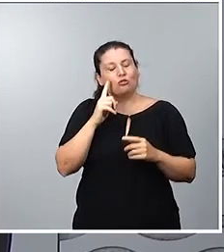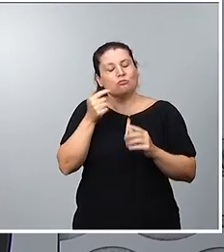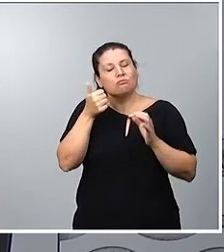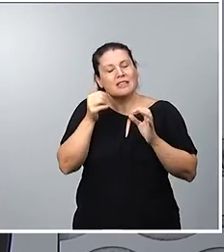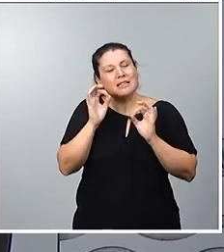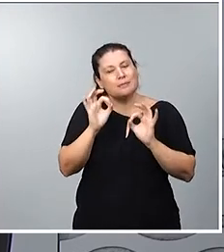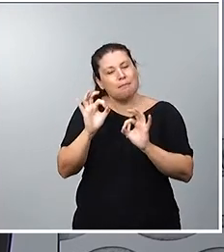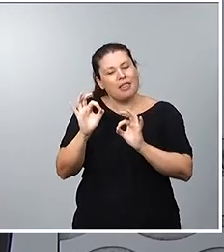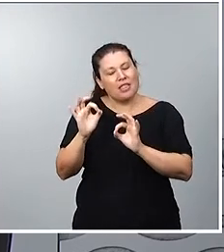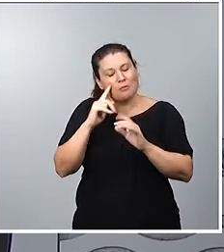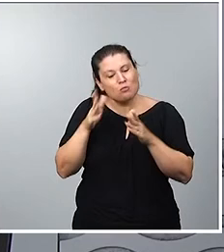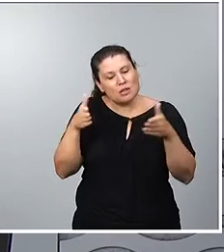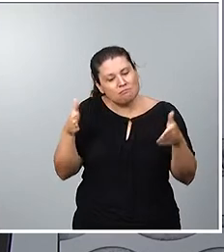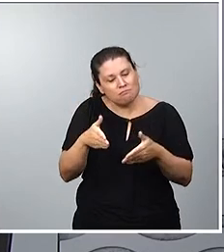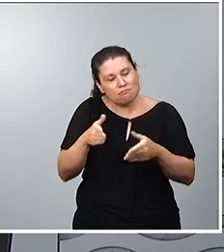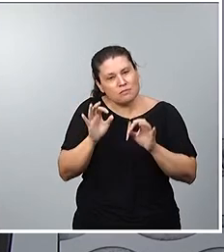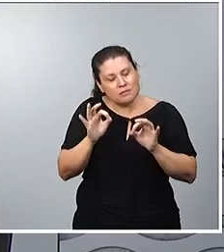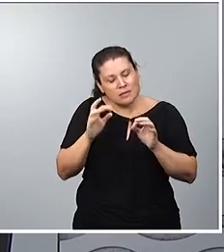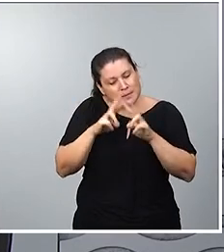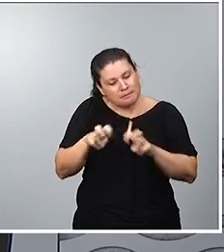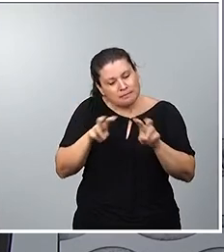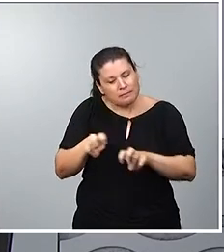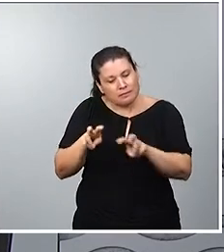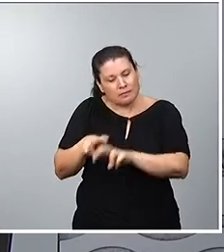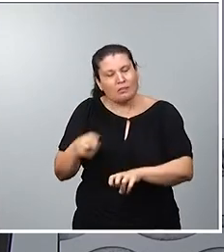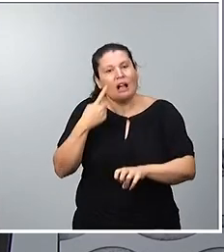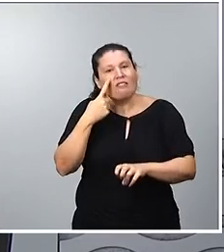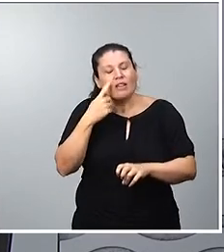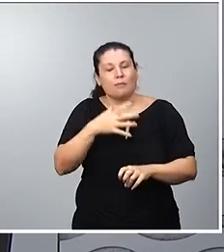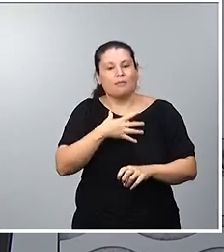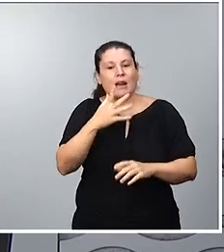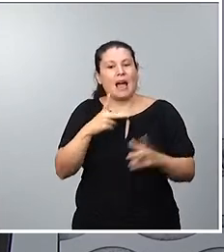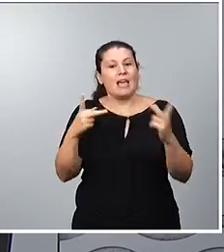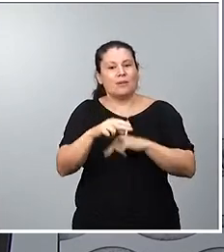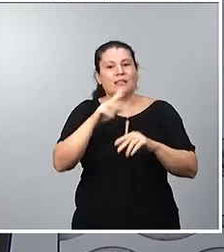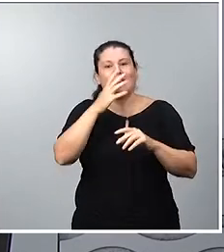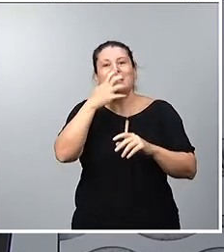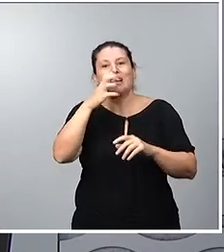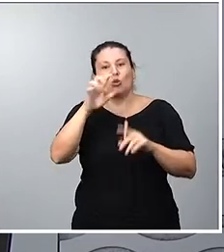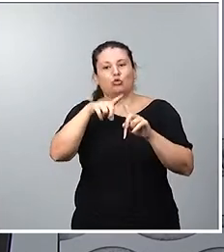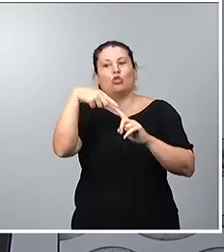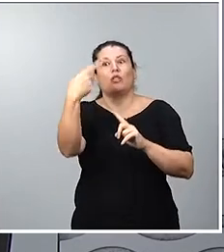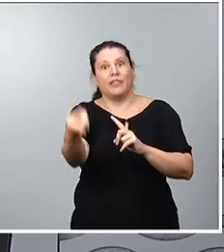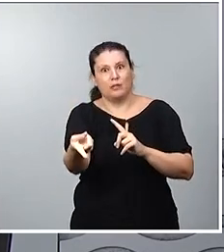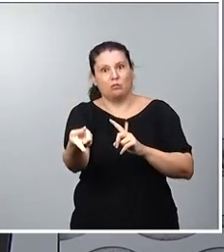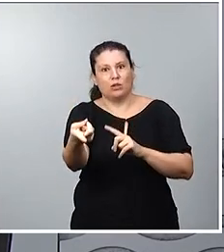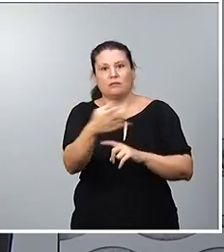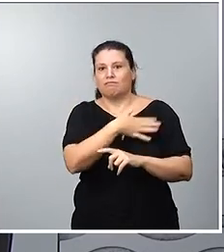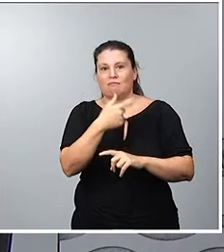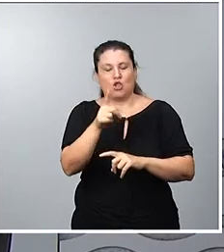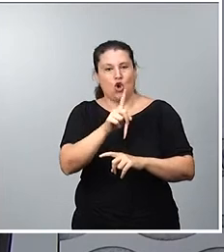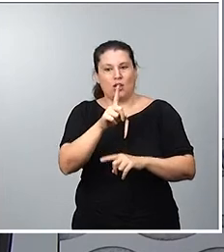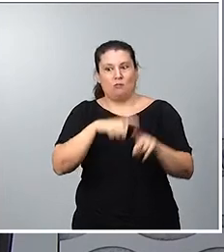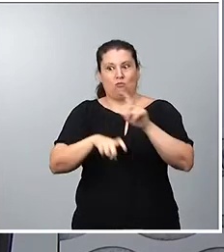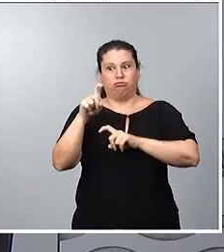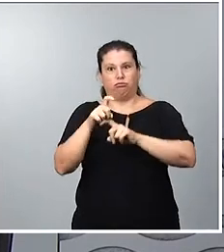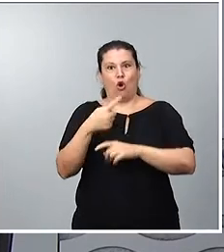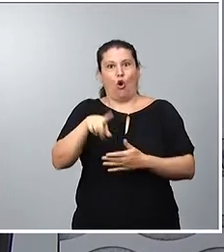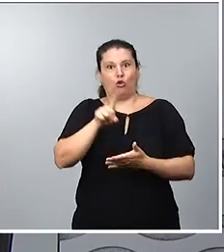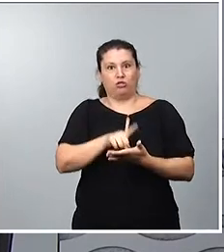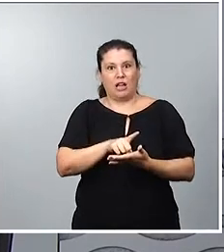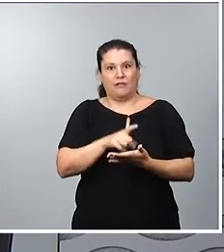impugnaciones y recursos, si es que los hay, puedan alargar el proceso de manera no deseable.